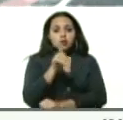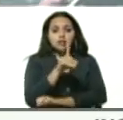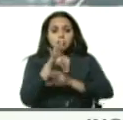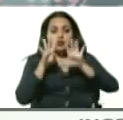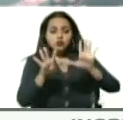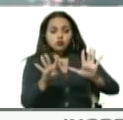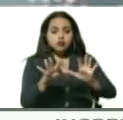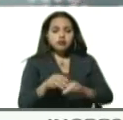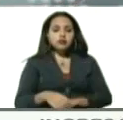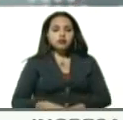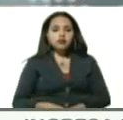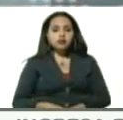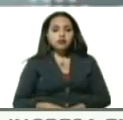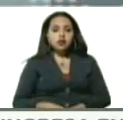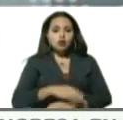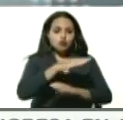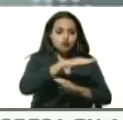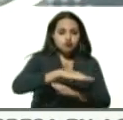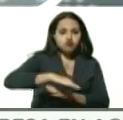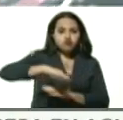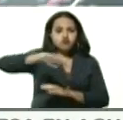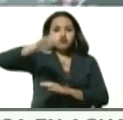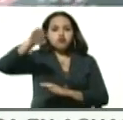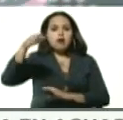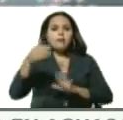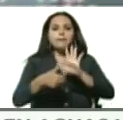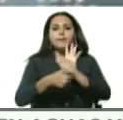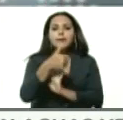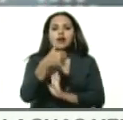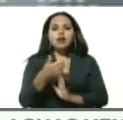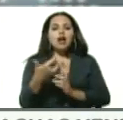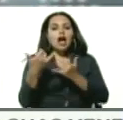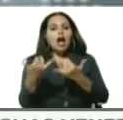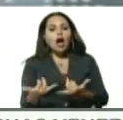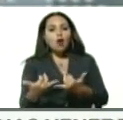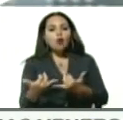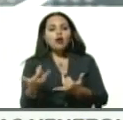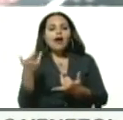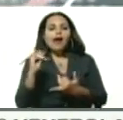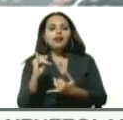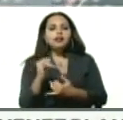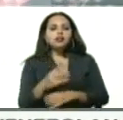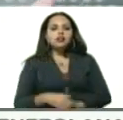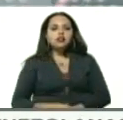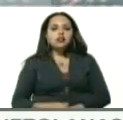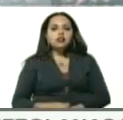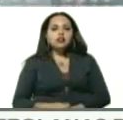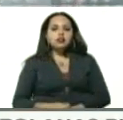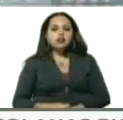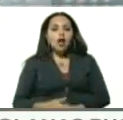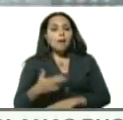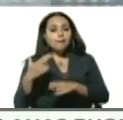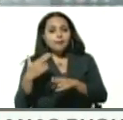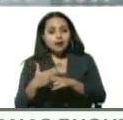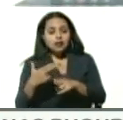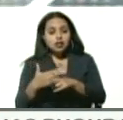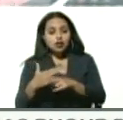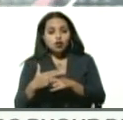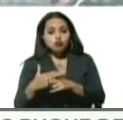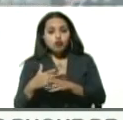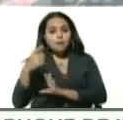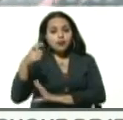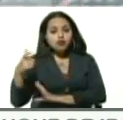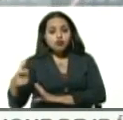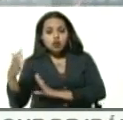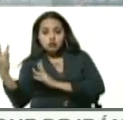Estas curvas exponenciales han presionado por razón de los fondos nacionales que regresan